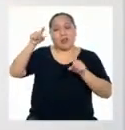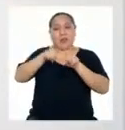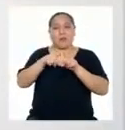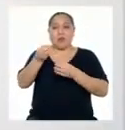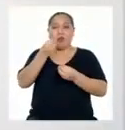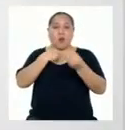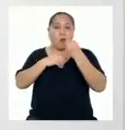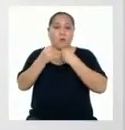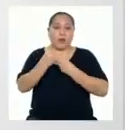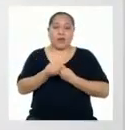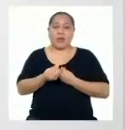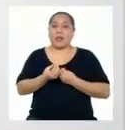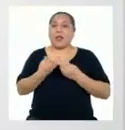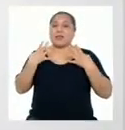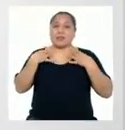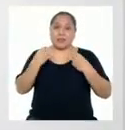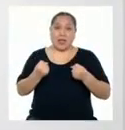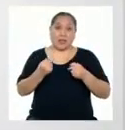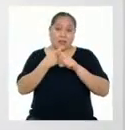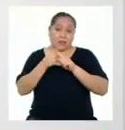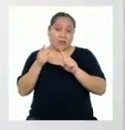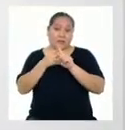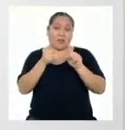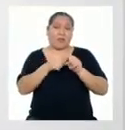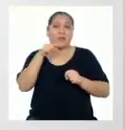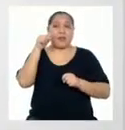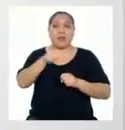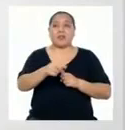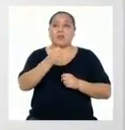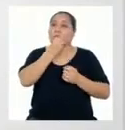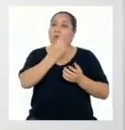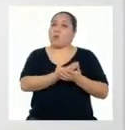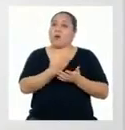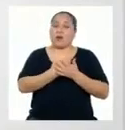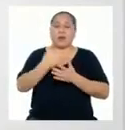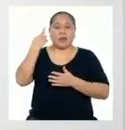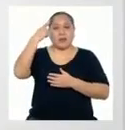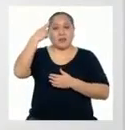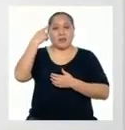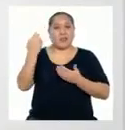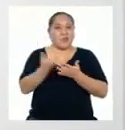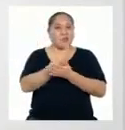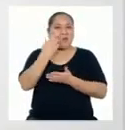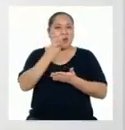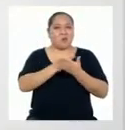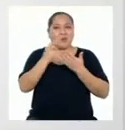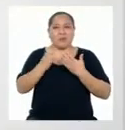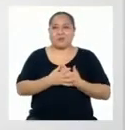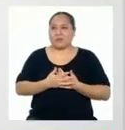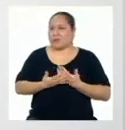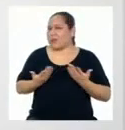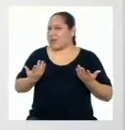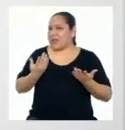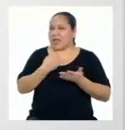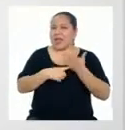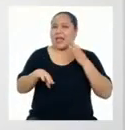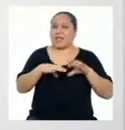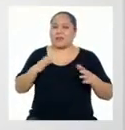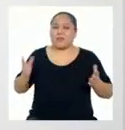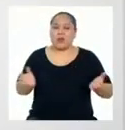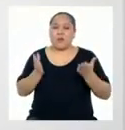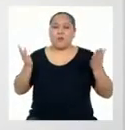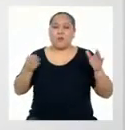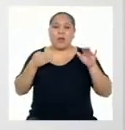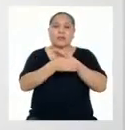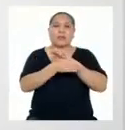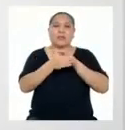consumir alimentos saludables variados. Pero ese puede ser un buen motivo de un nuevo programa. ¿Qué podemos hacer para promover el